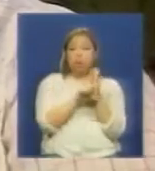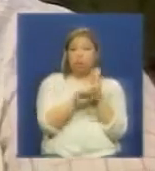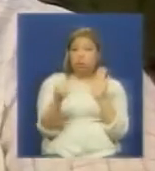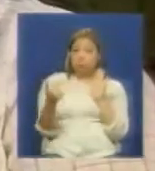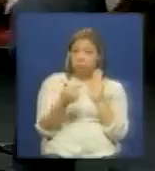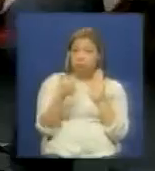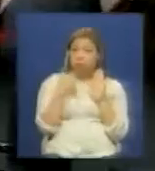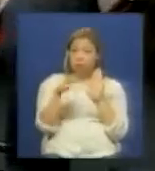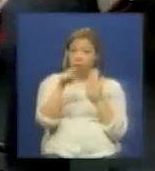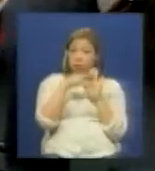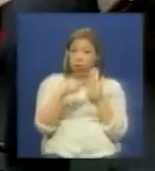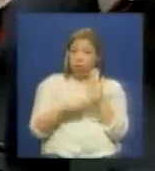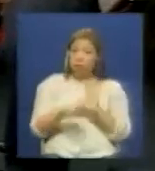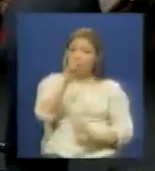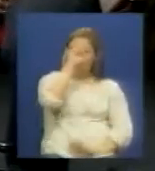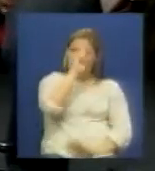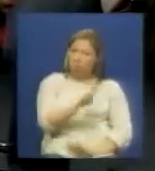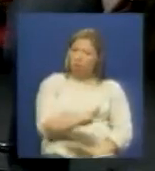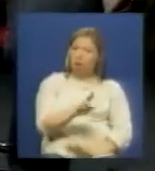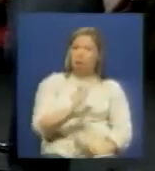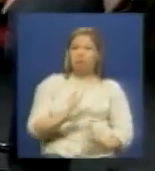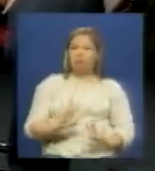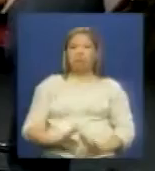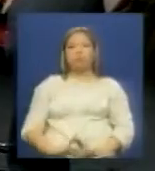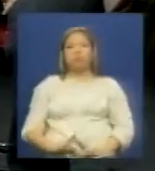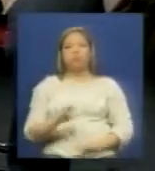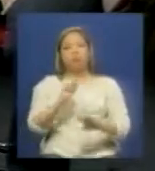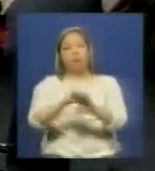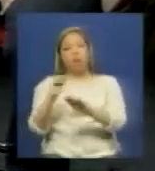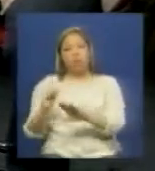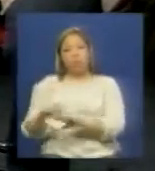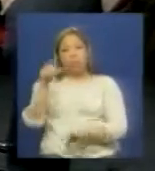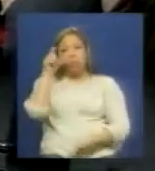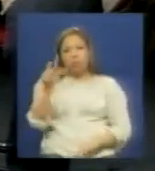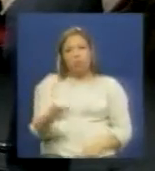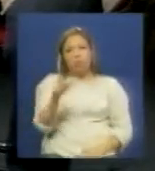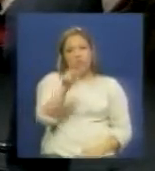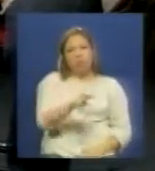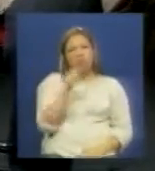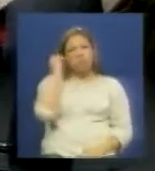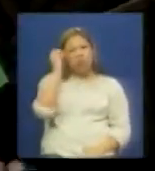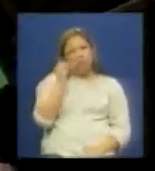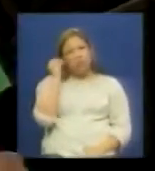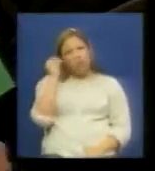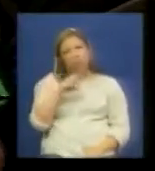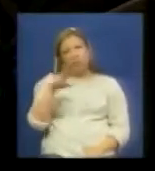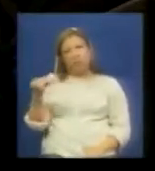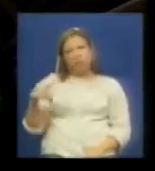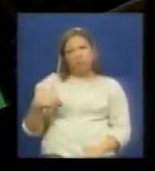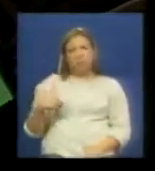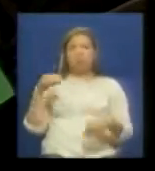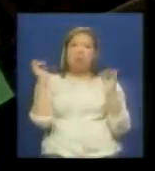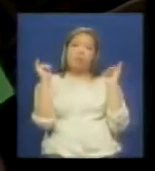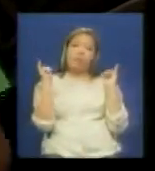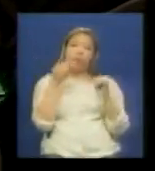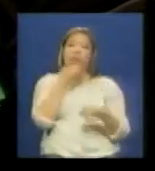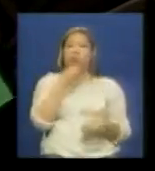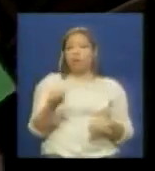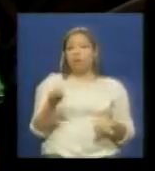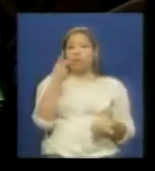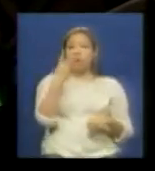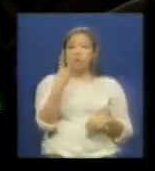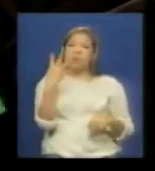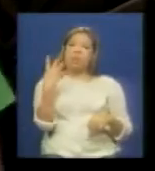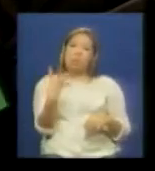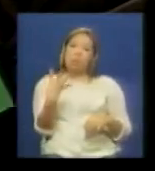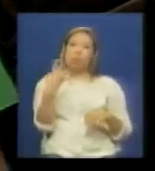estos 17 años Esteban ¿cuál es el llamado en concreto que se le hace al pueblo? ellos pensarán la derecha que como vienen las fiestas navideñas el 24